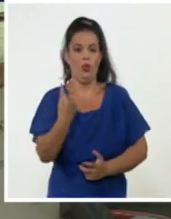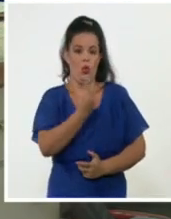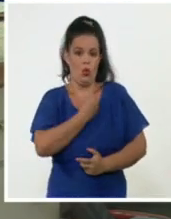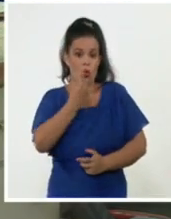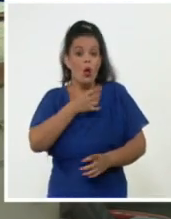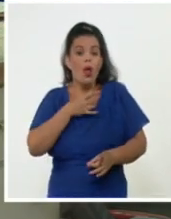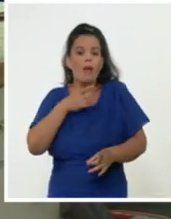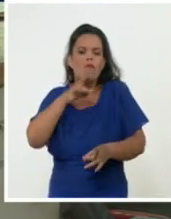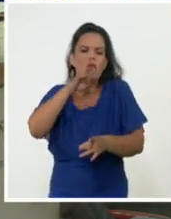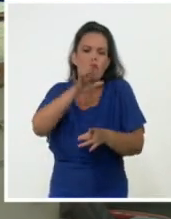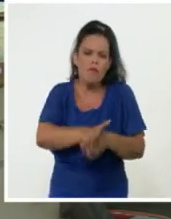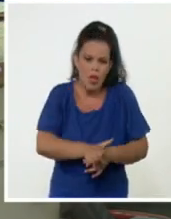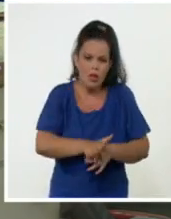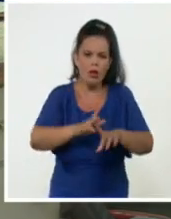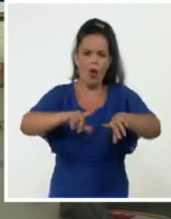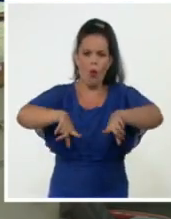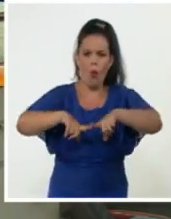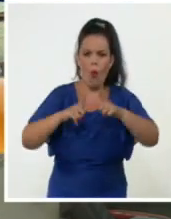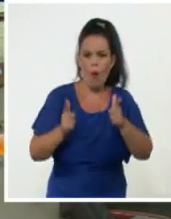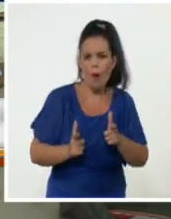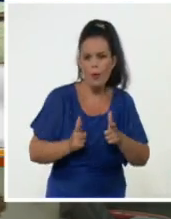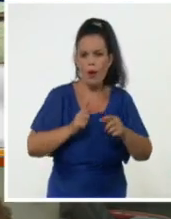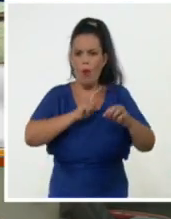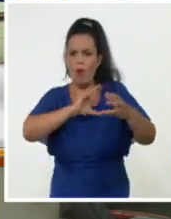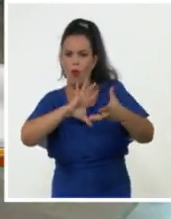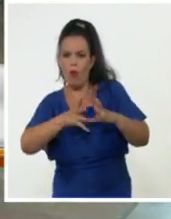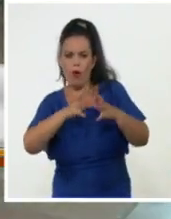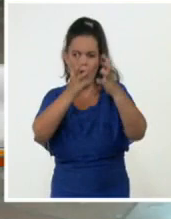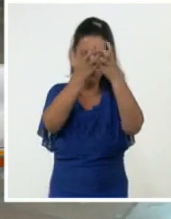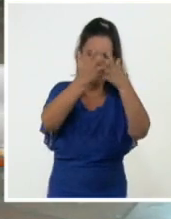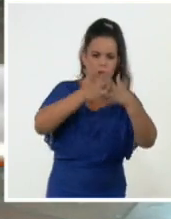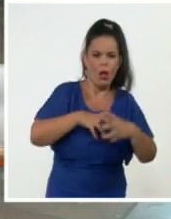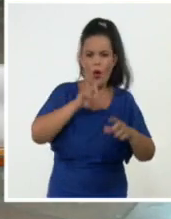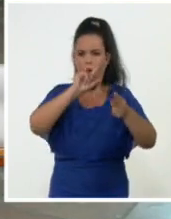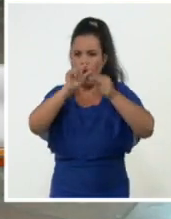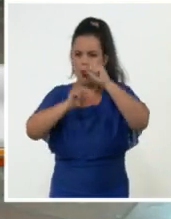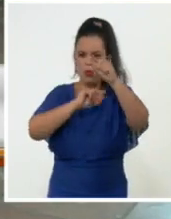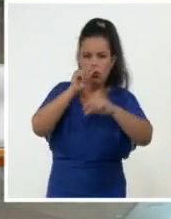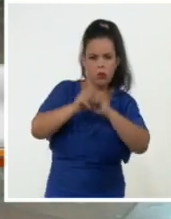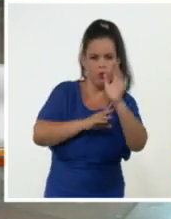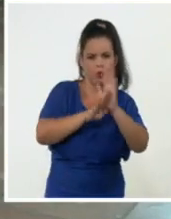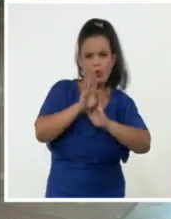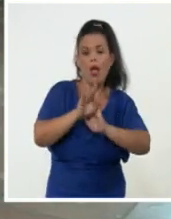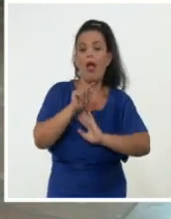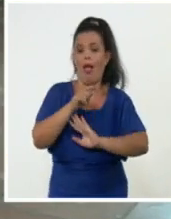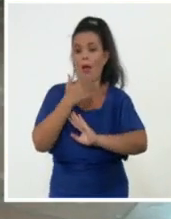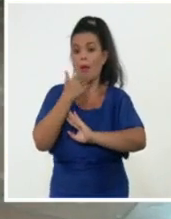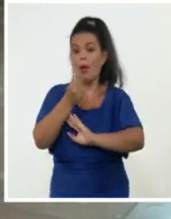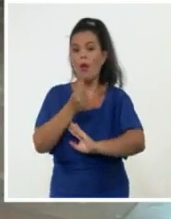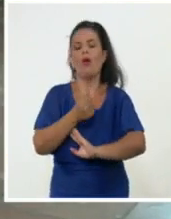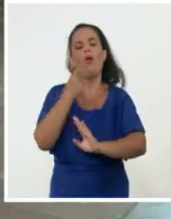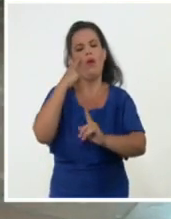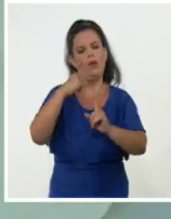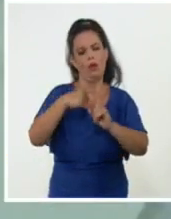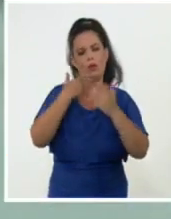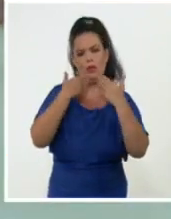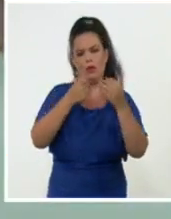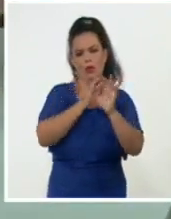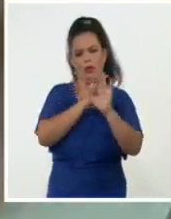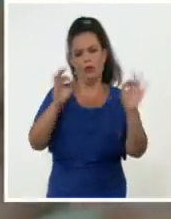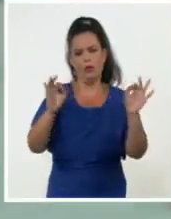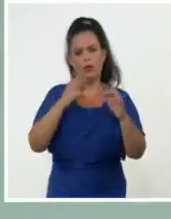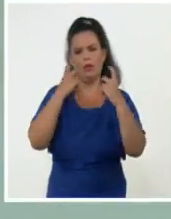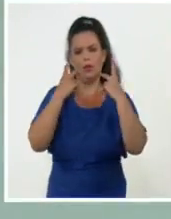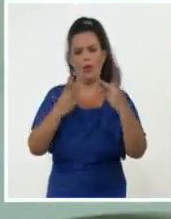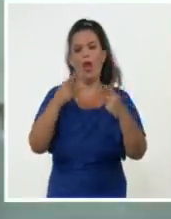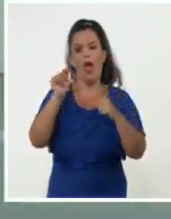materiales actualizados, su calidad de vida ha sido superior. Aunque el laboratorio Cubarrada es el más conocido, el Juan